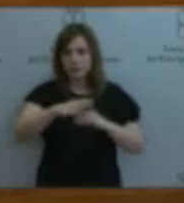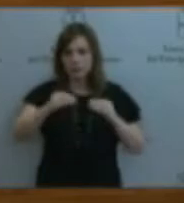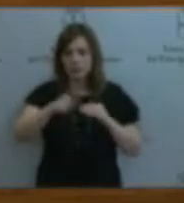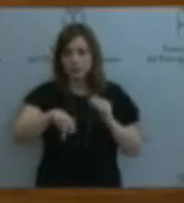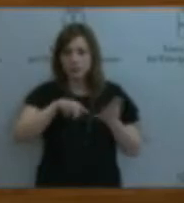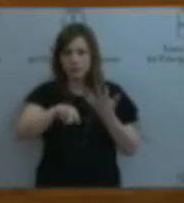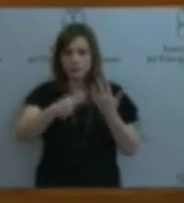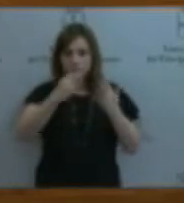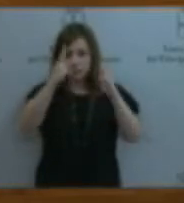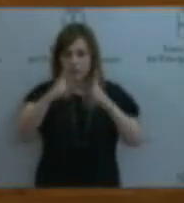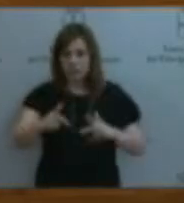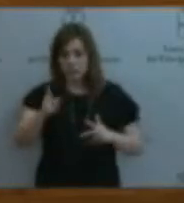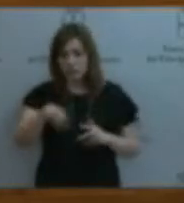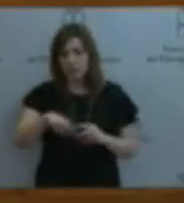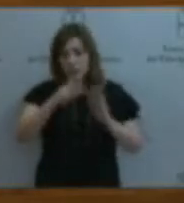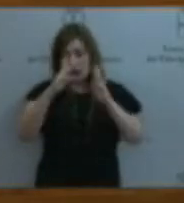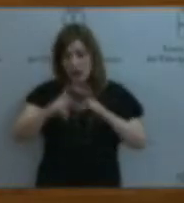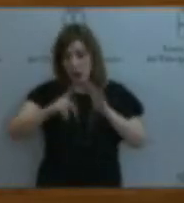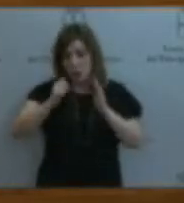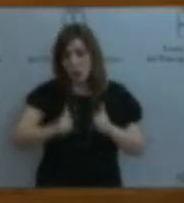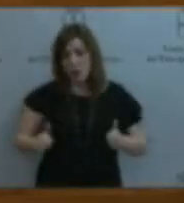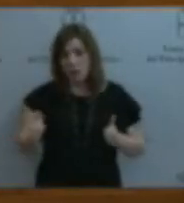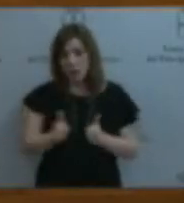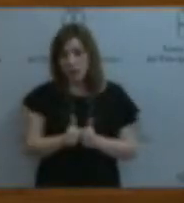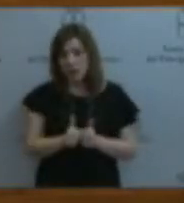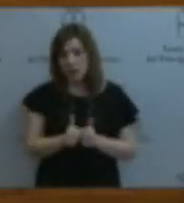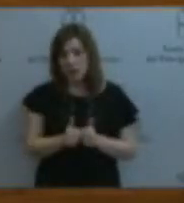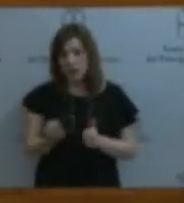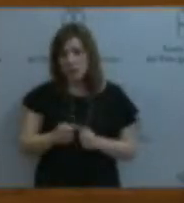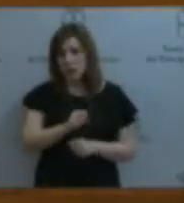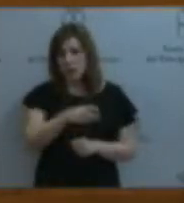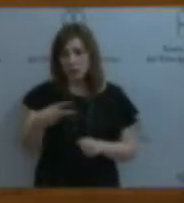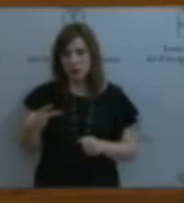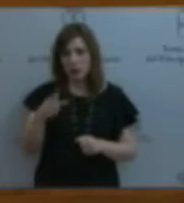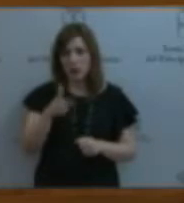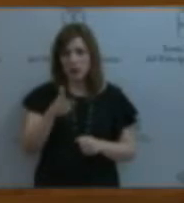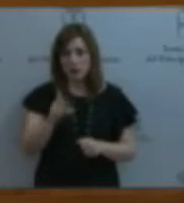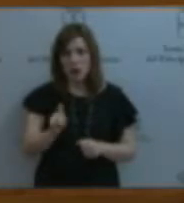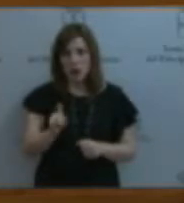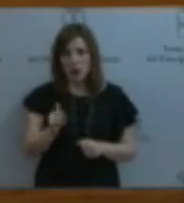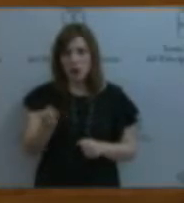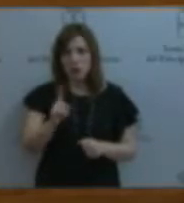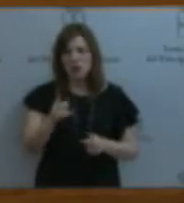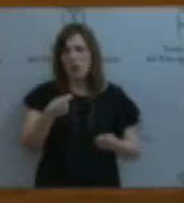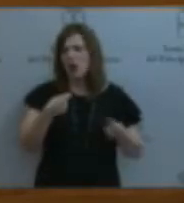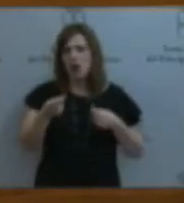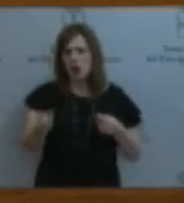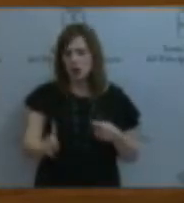cuentas y que el cálculo de la dependencia arroje el resultado de un derecho, no de un negocio.